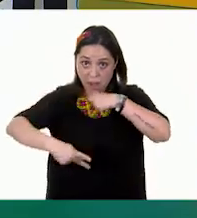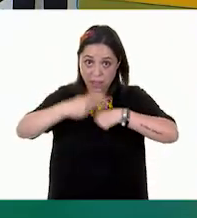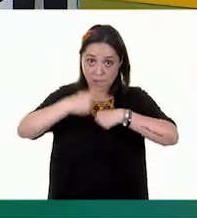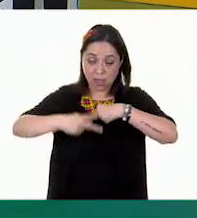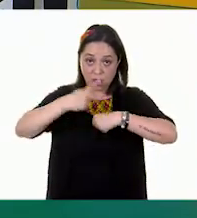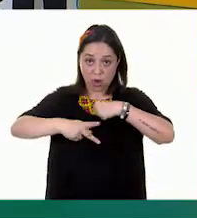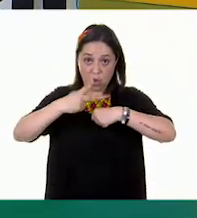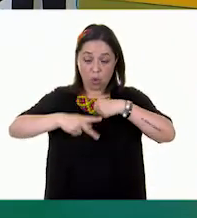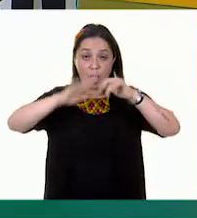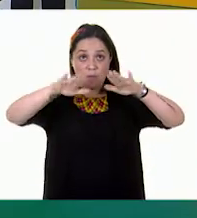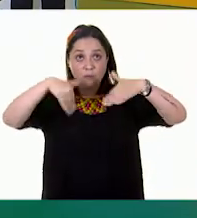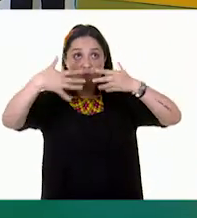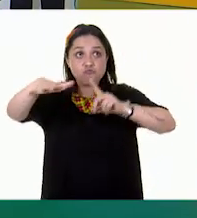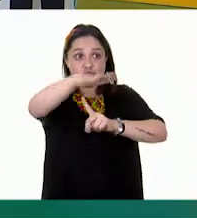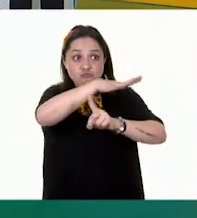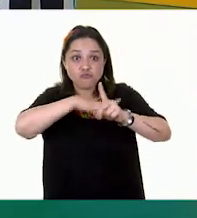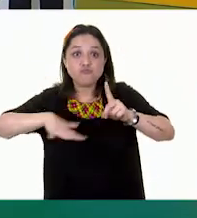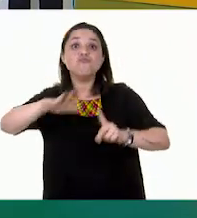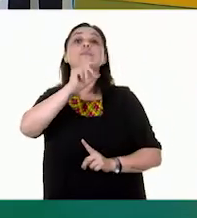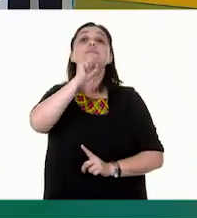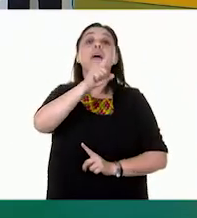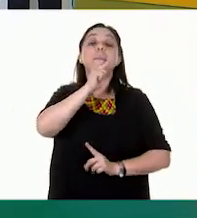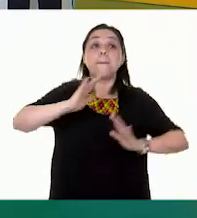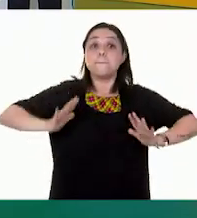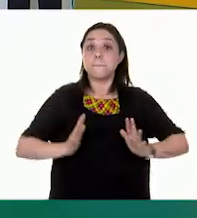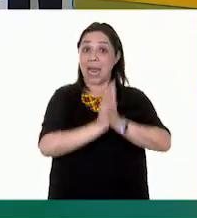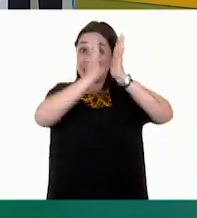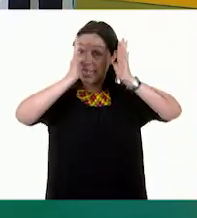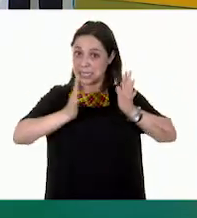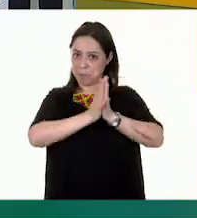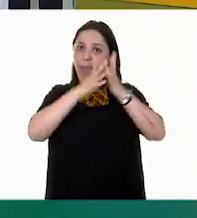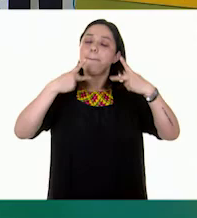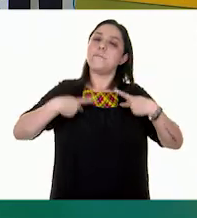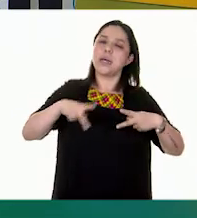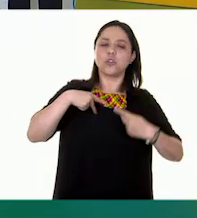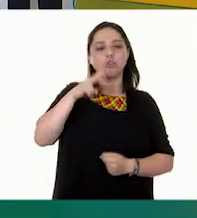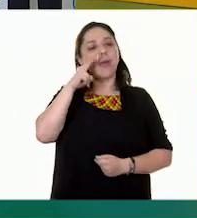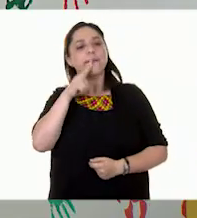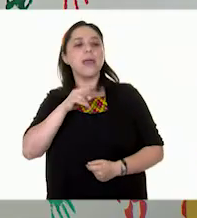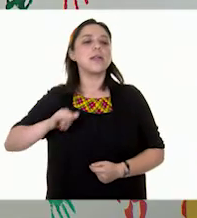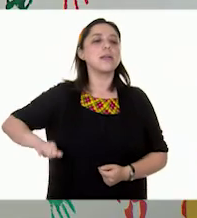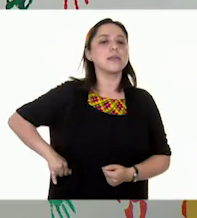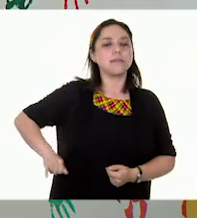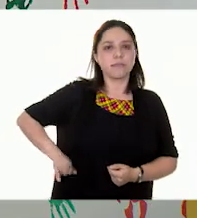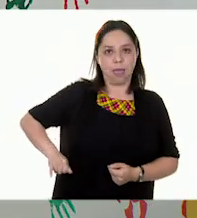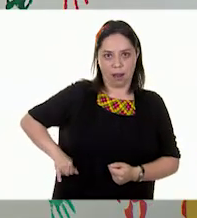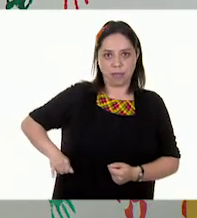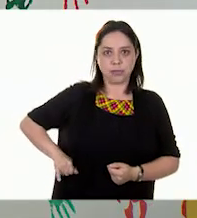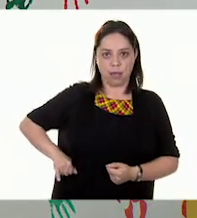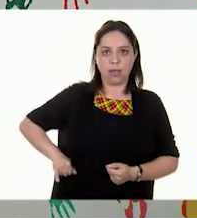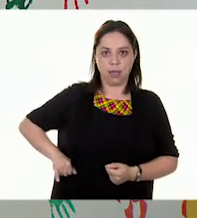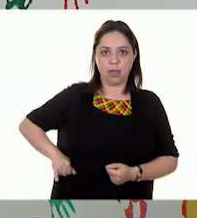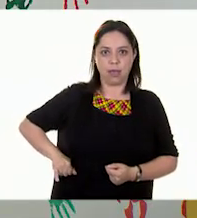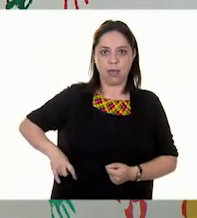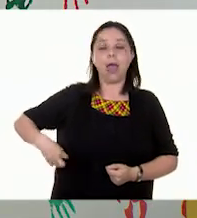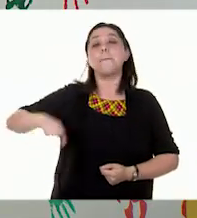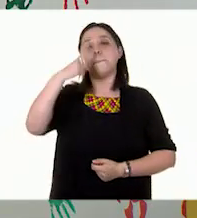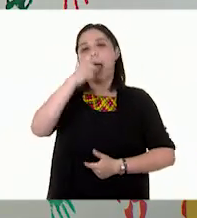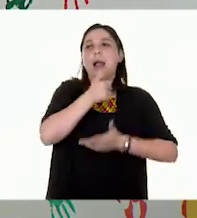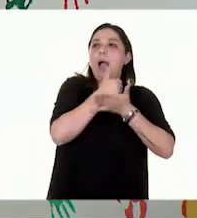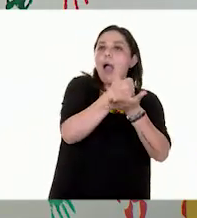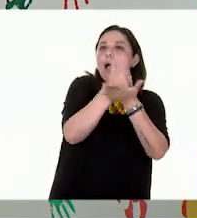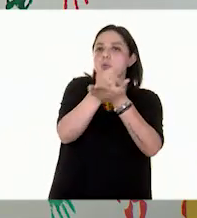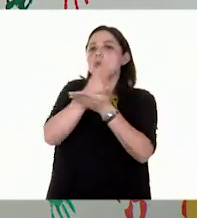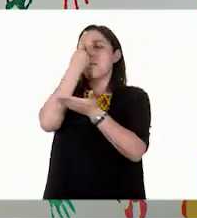participación e interés de las personas por contribuir a la solución de este problema es muy,